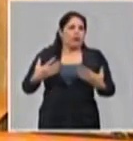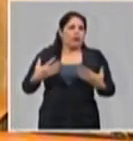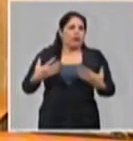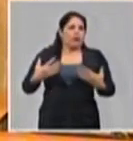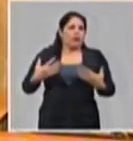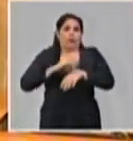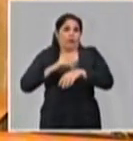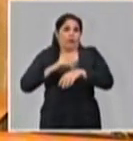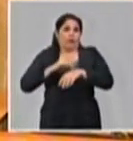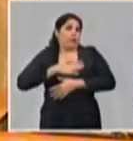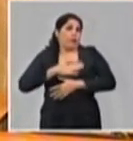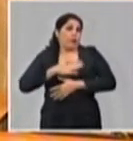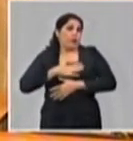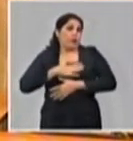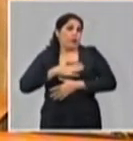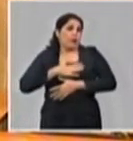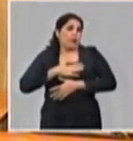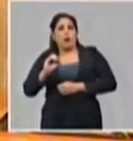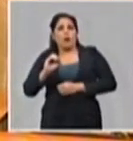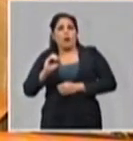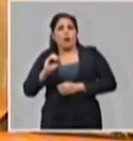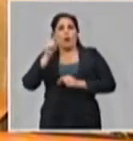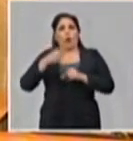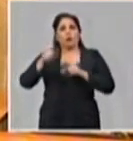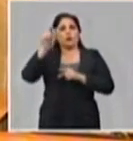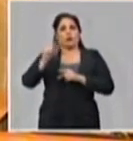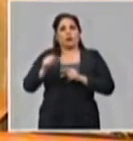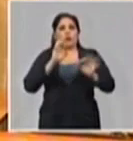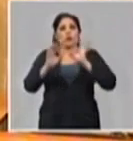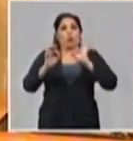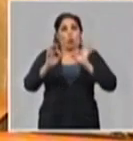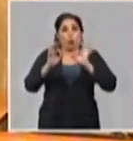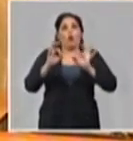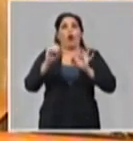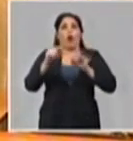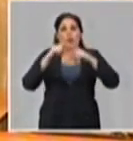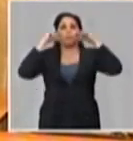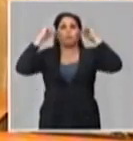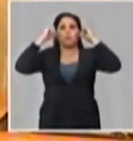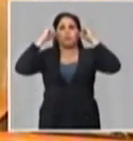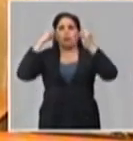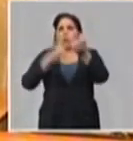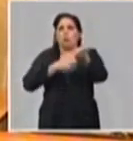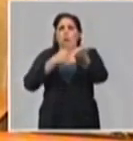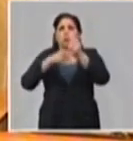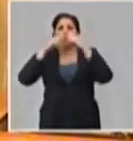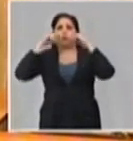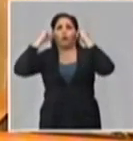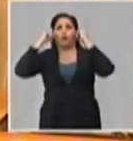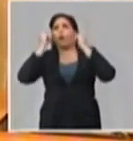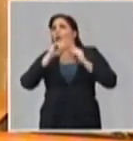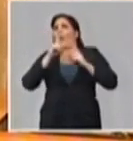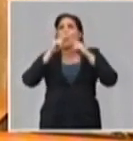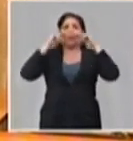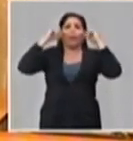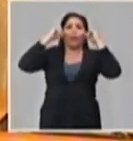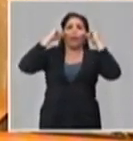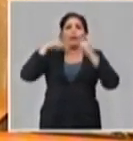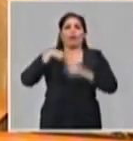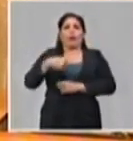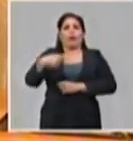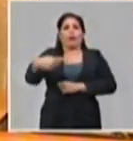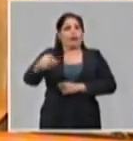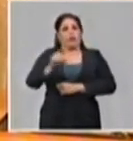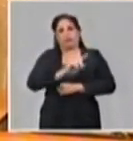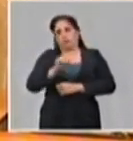enfermo de gripe o para aquellas personas que cuidan de otros enfermos. Adicionalmente no es andar con una mascarilla puesta todo el